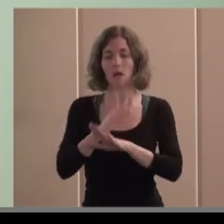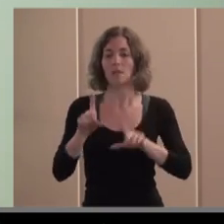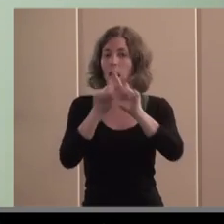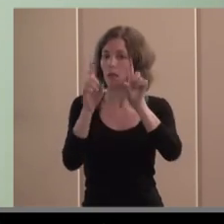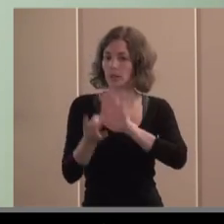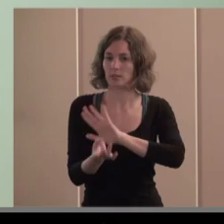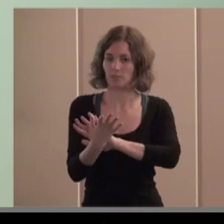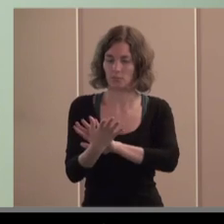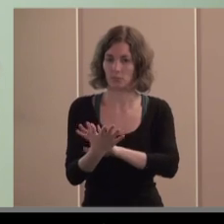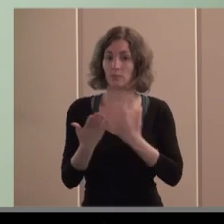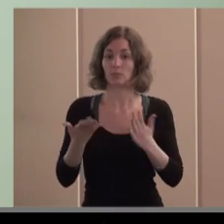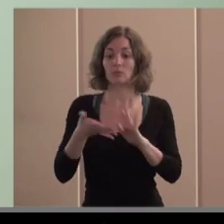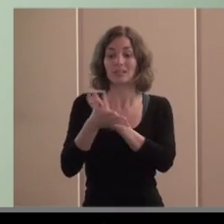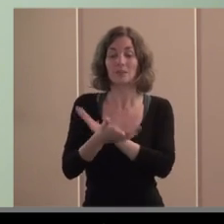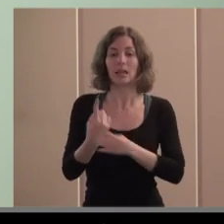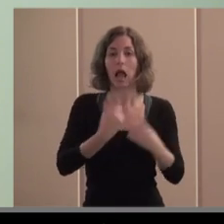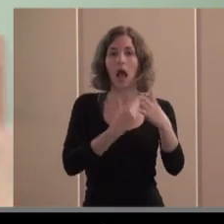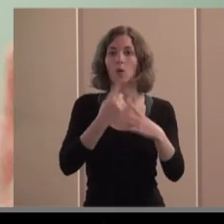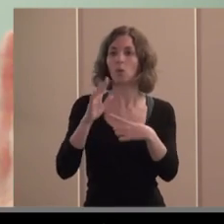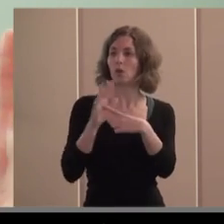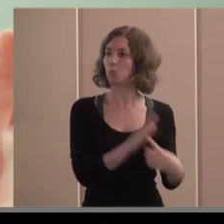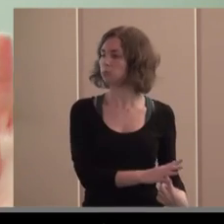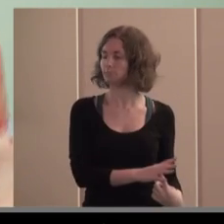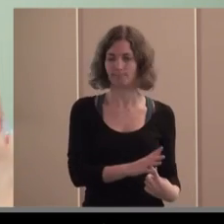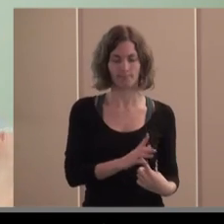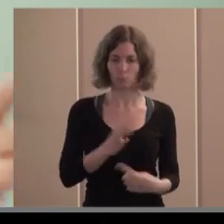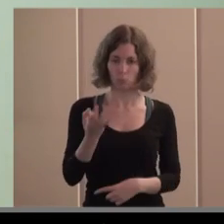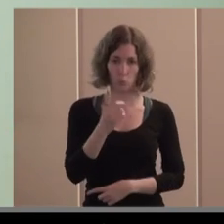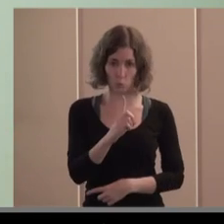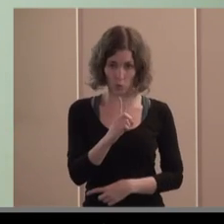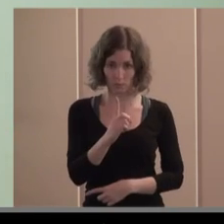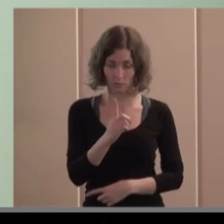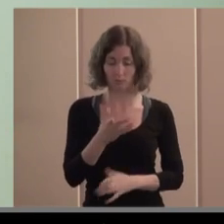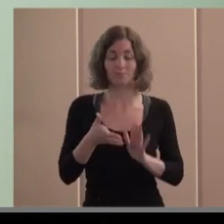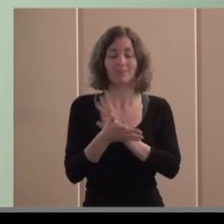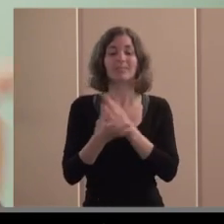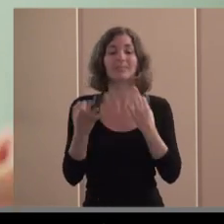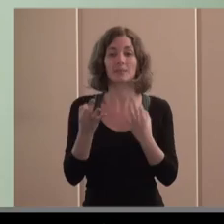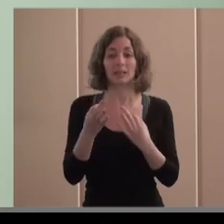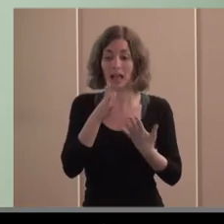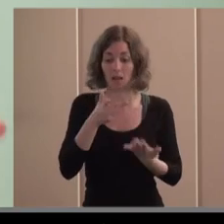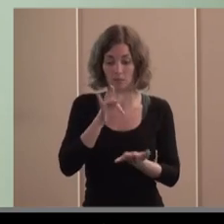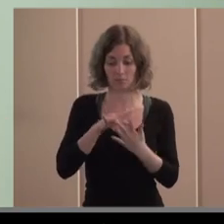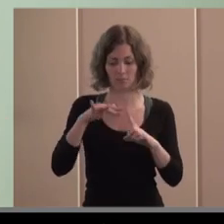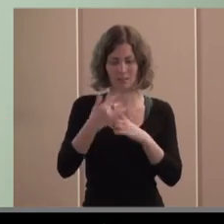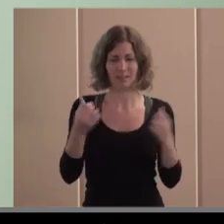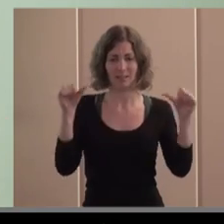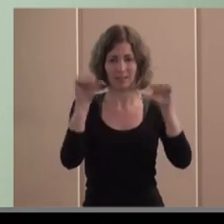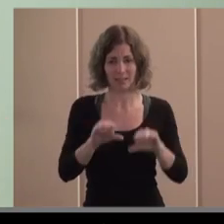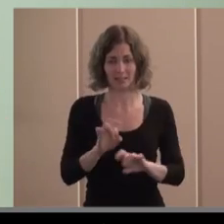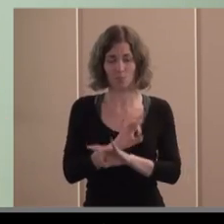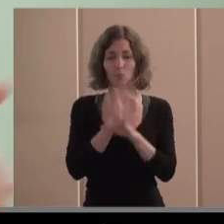y por tanto no deben excluirse a ninguna de ellas o dicho de otra manera en la situación de crisis en la que nos encontramos